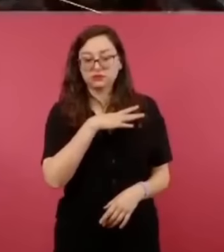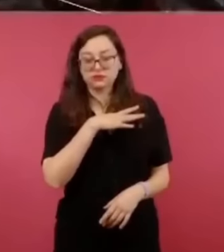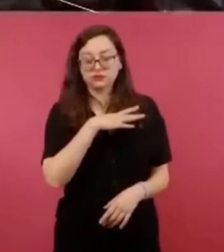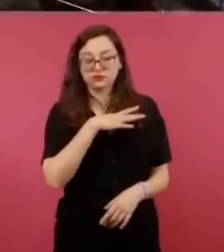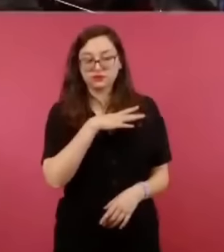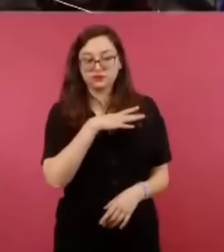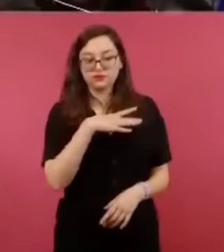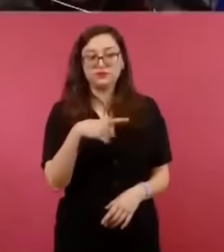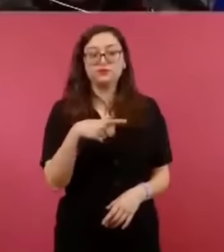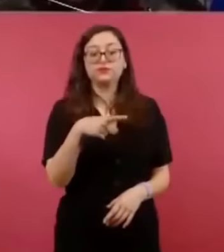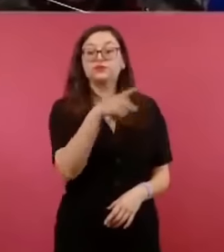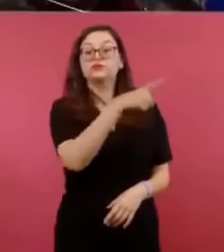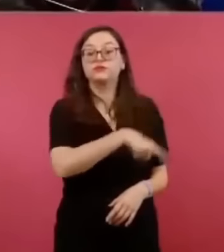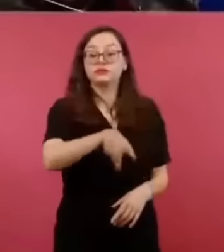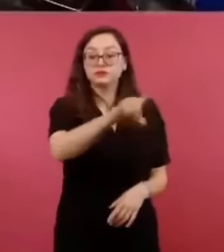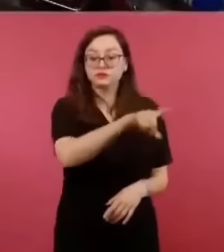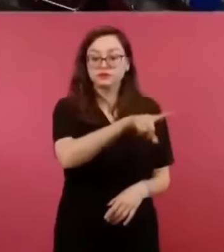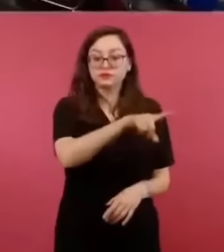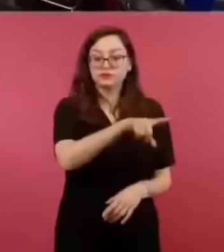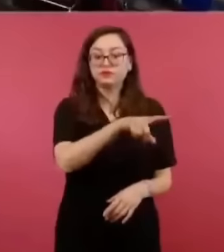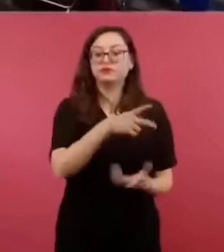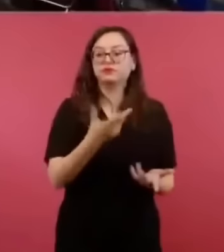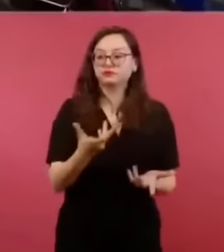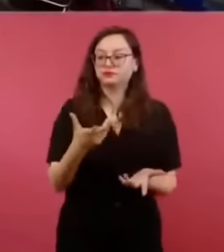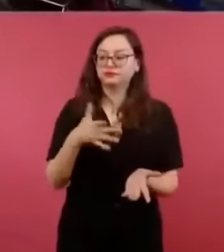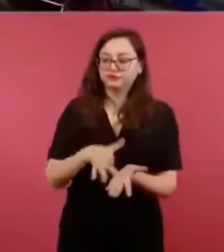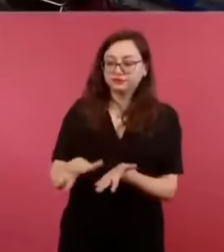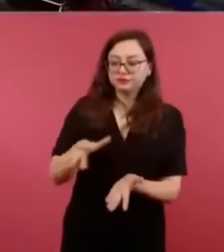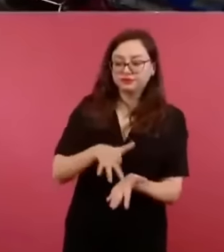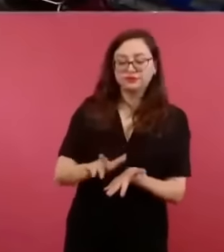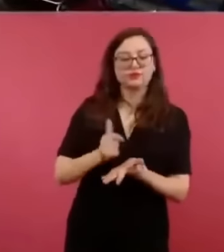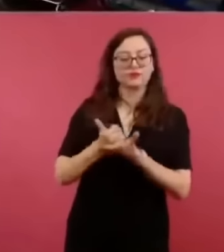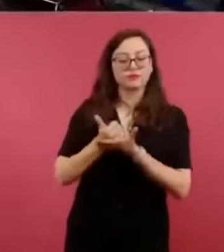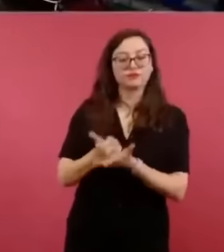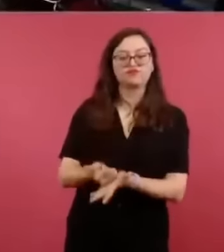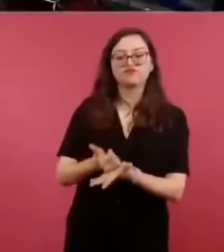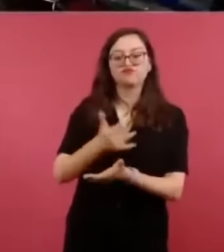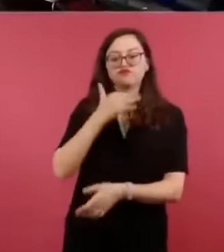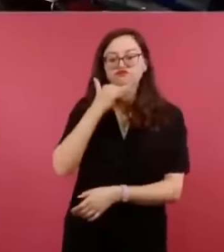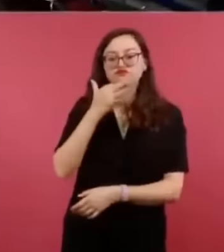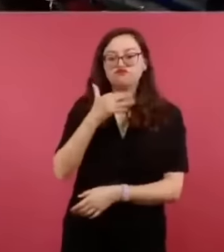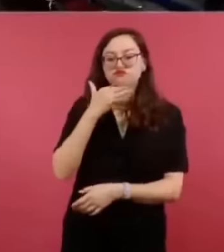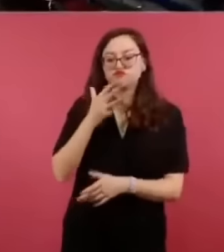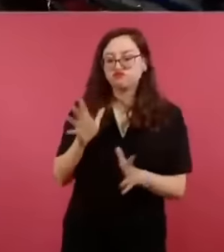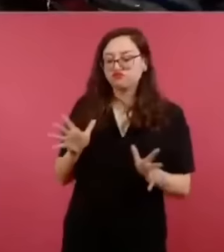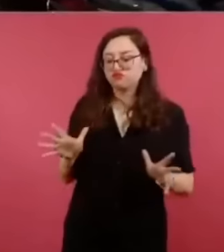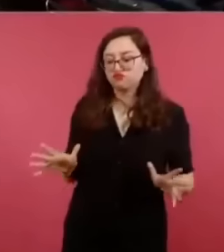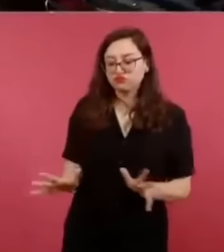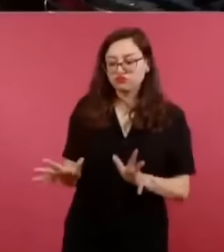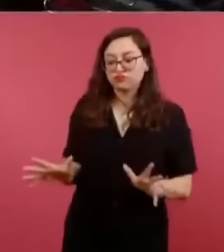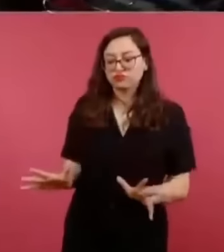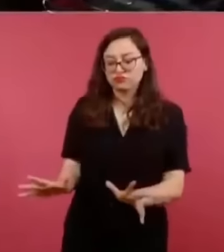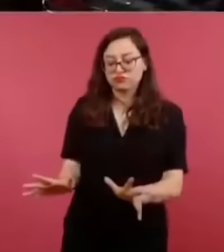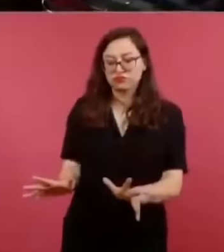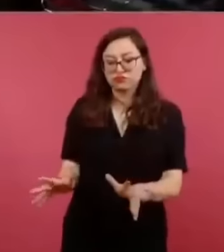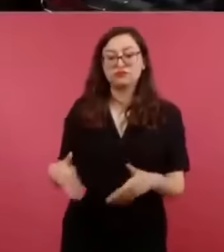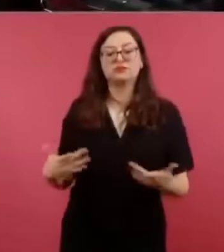al régimen, por eso se habla de intelectuales orgánico.